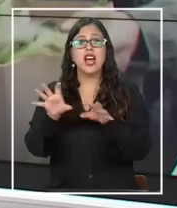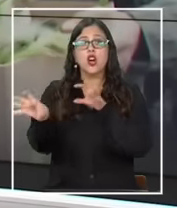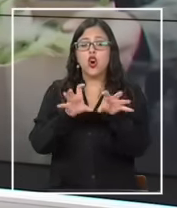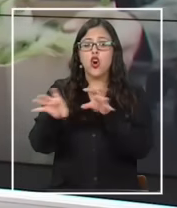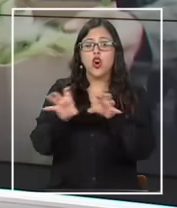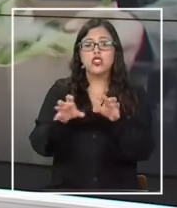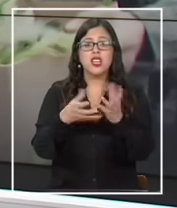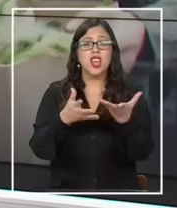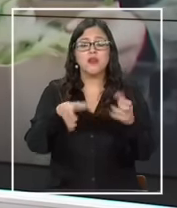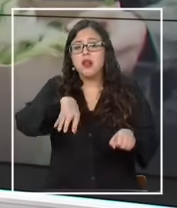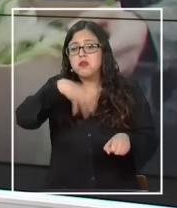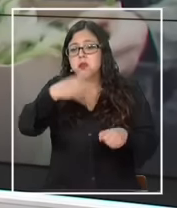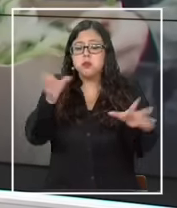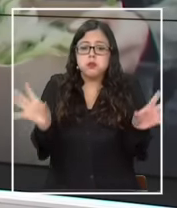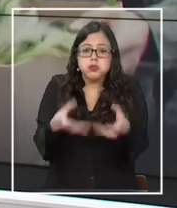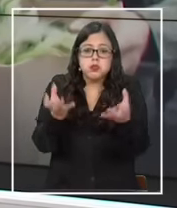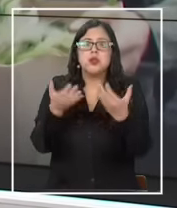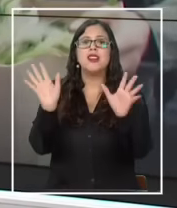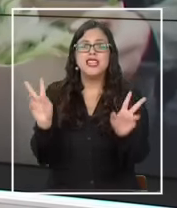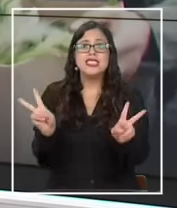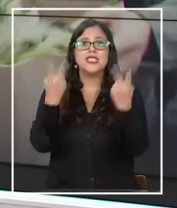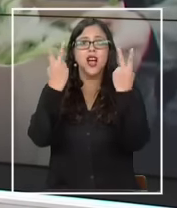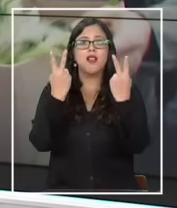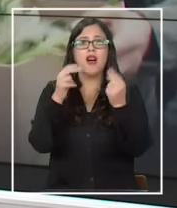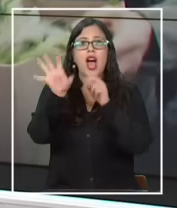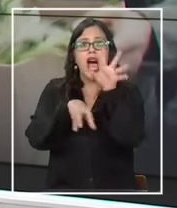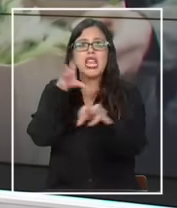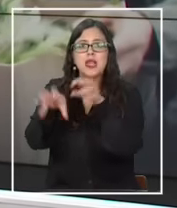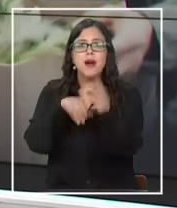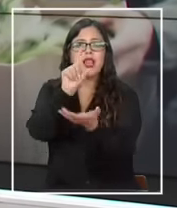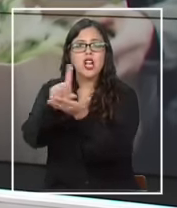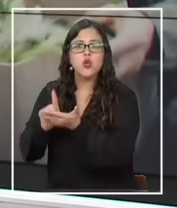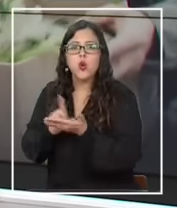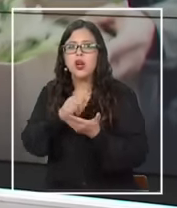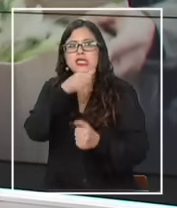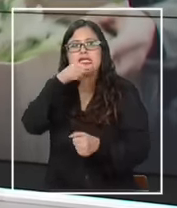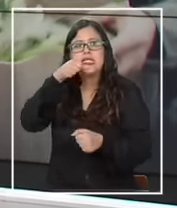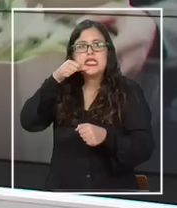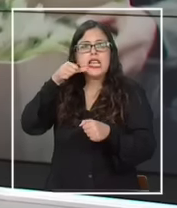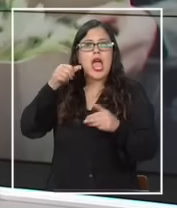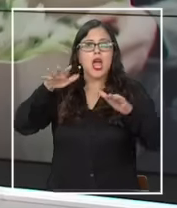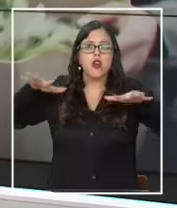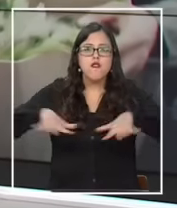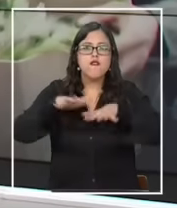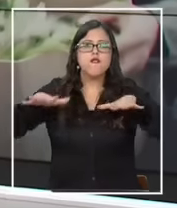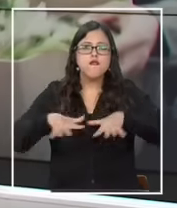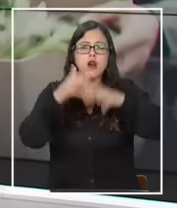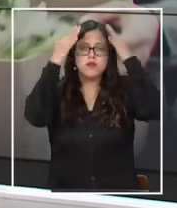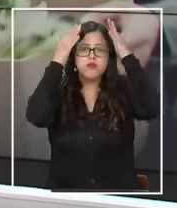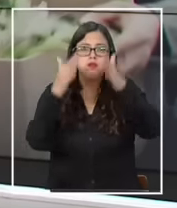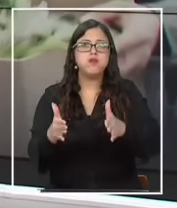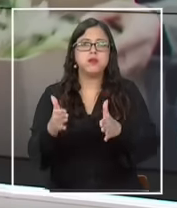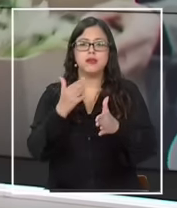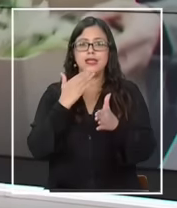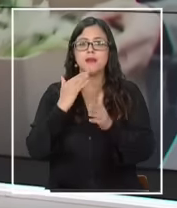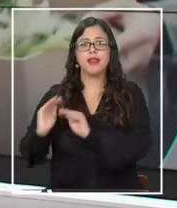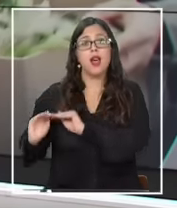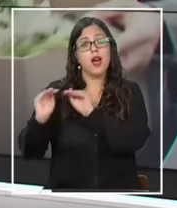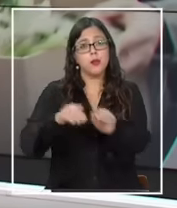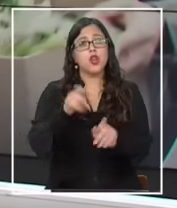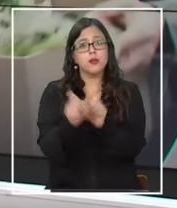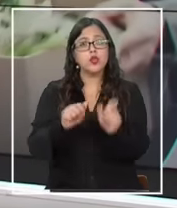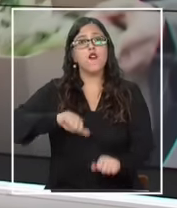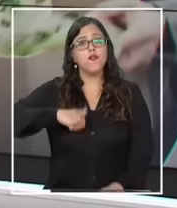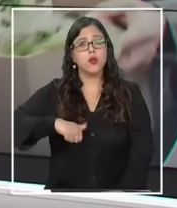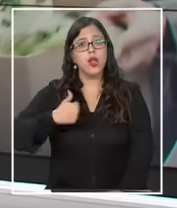orgánicos se ha dedicado a salvar animales en zonas de extrema sequía a punta de esfuerzo dedicación y apoyo de voluntarios